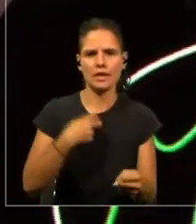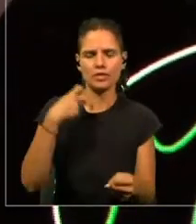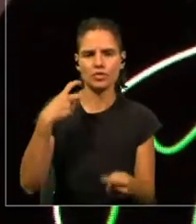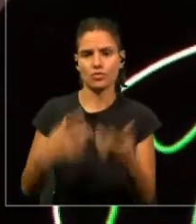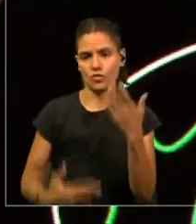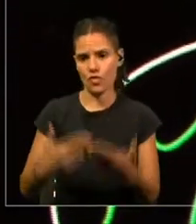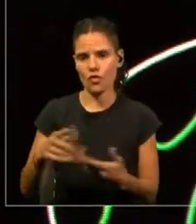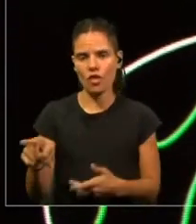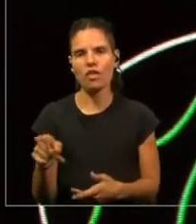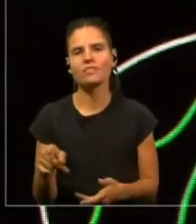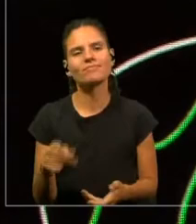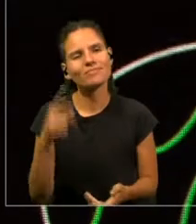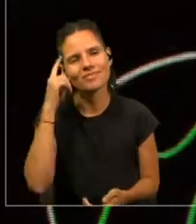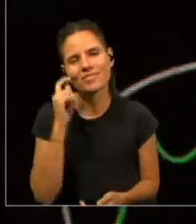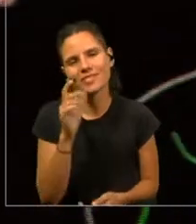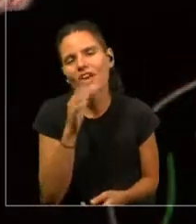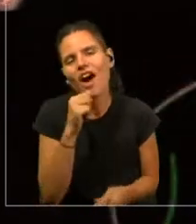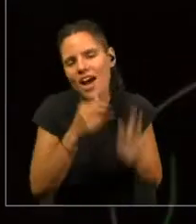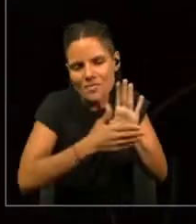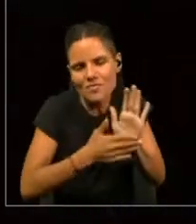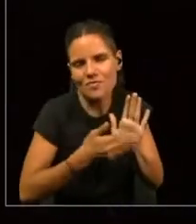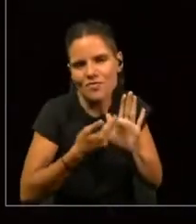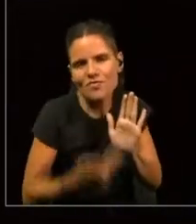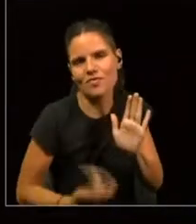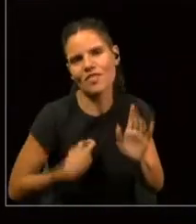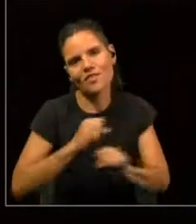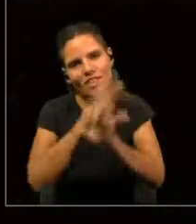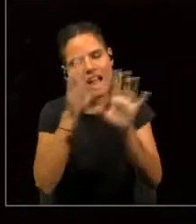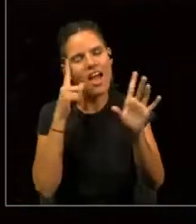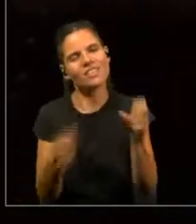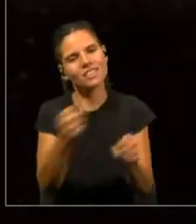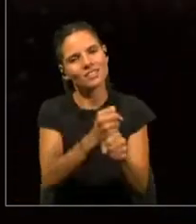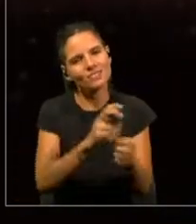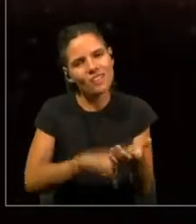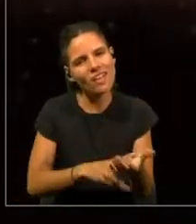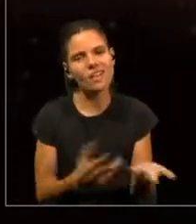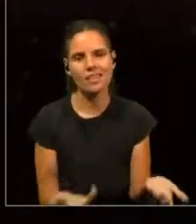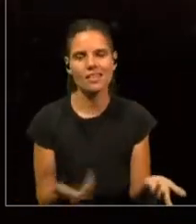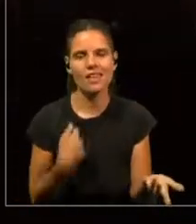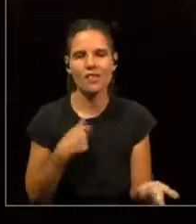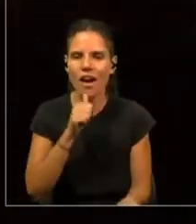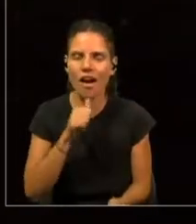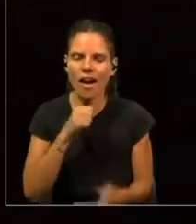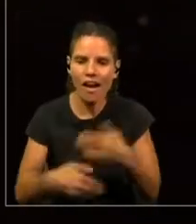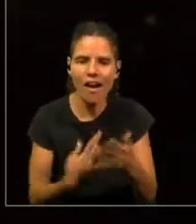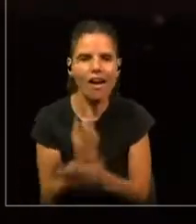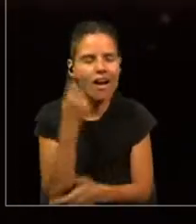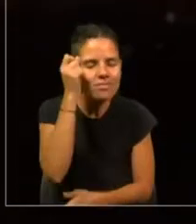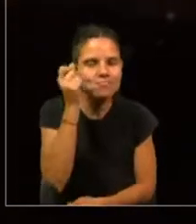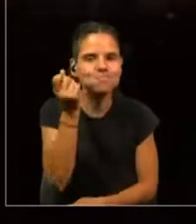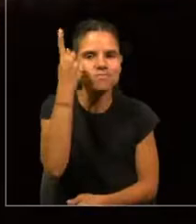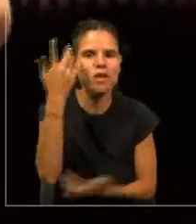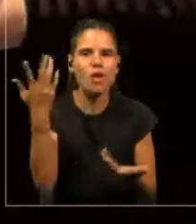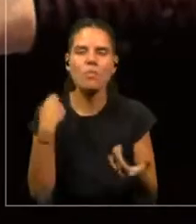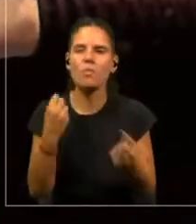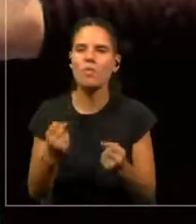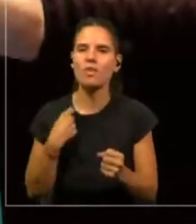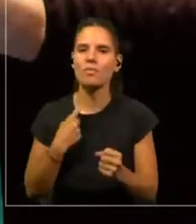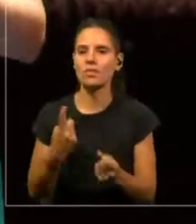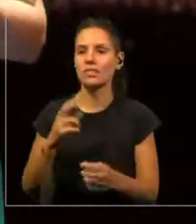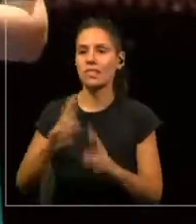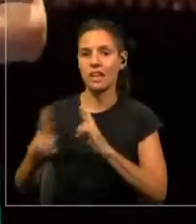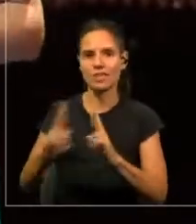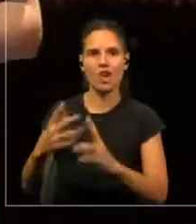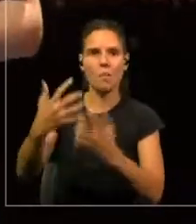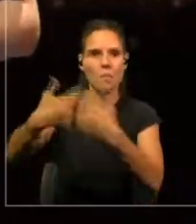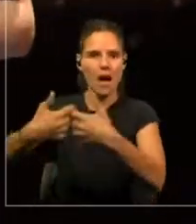que no tenemos la evidencia. Hay mucho de lo que tenemos que aprender todavía, de cómo tenemos que interactuar con las máquinas. Si vamos